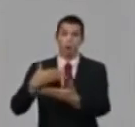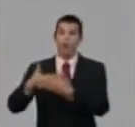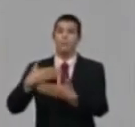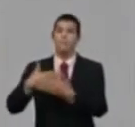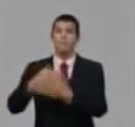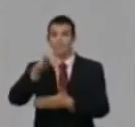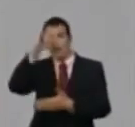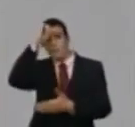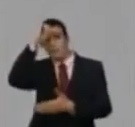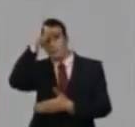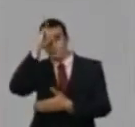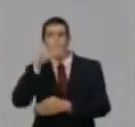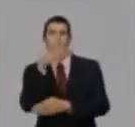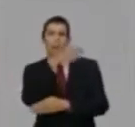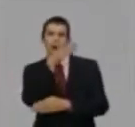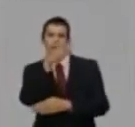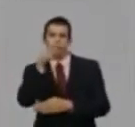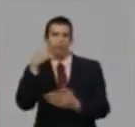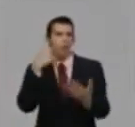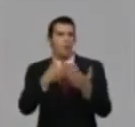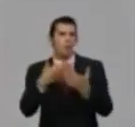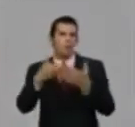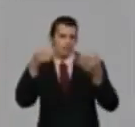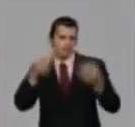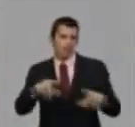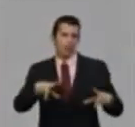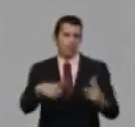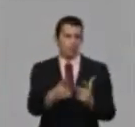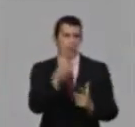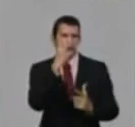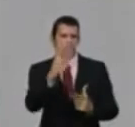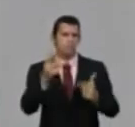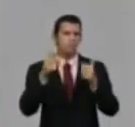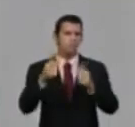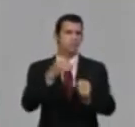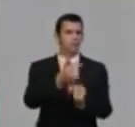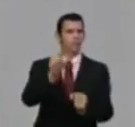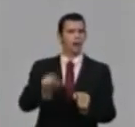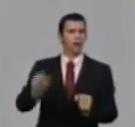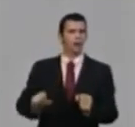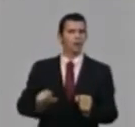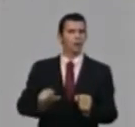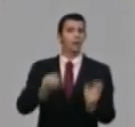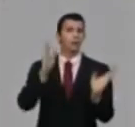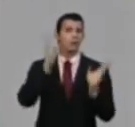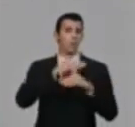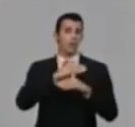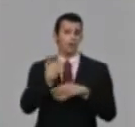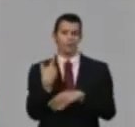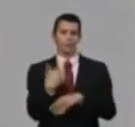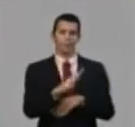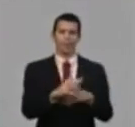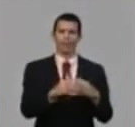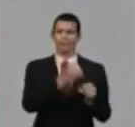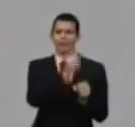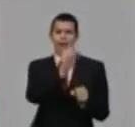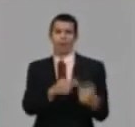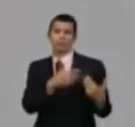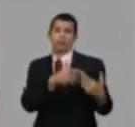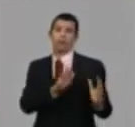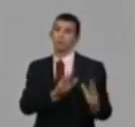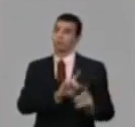medidas. En particular, la utilización del trabajo a distancia, el tema de la interrupción laboral y la reubicación laboral,